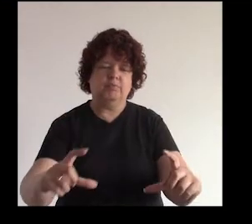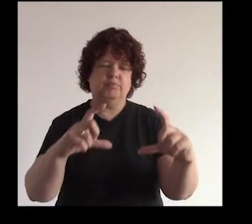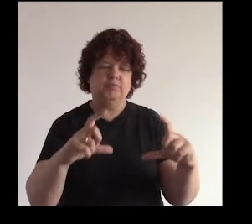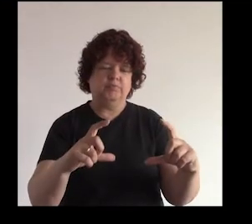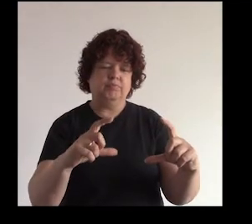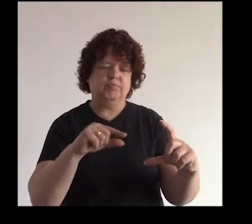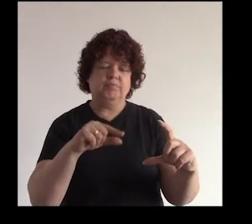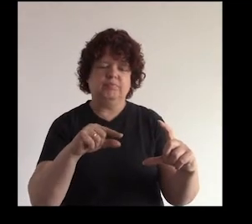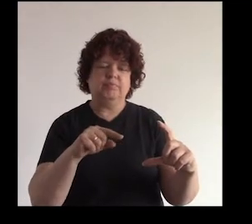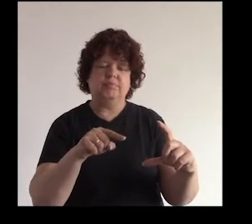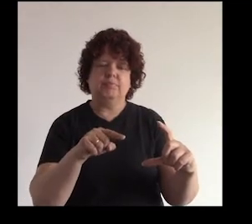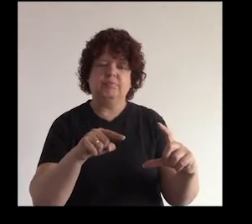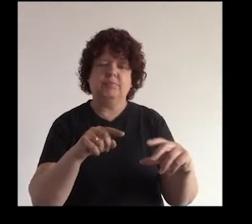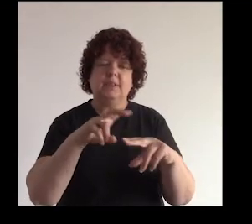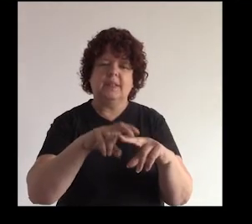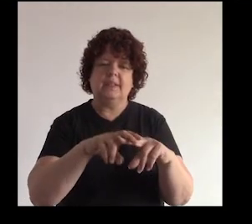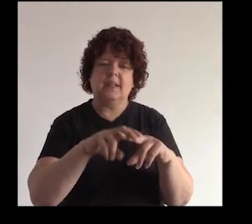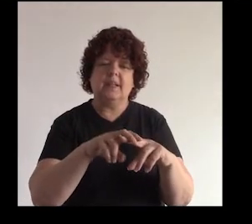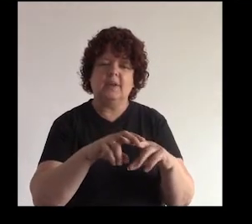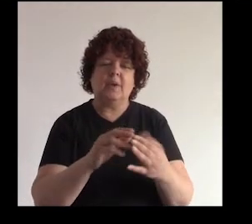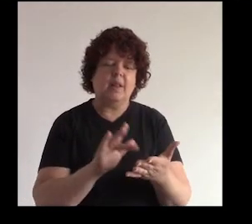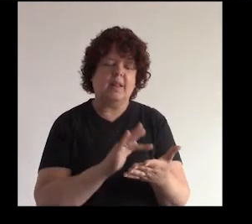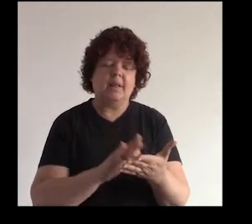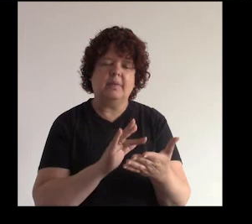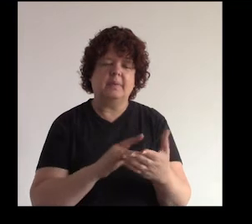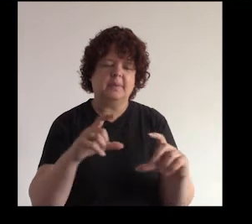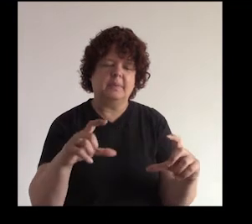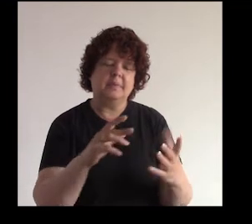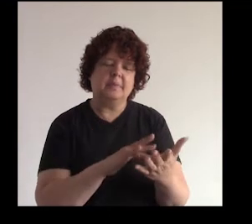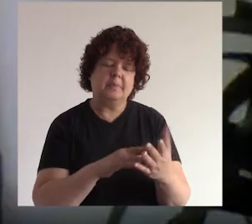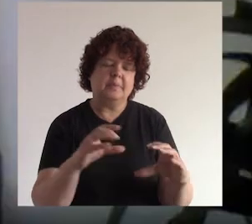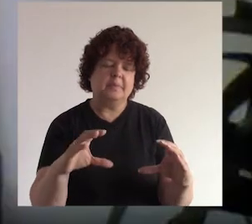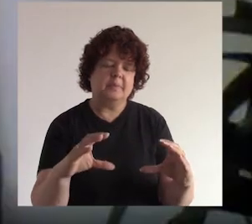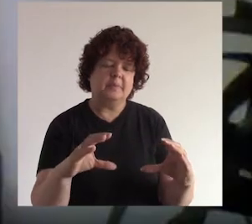en la imagen se aprecia un chico que está sentado con una tablet en la mano ¿no?